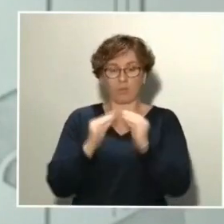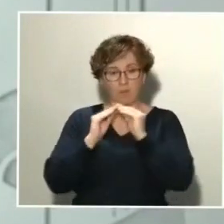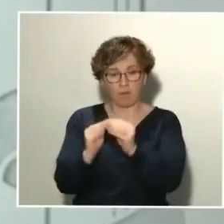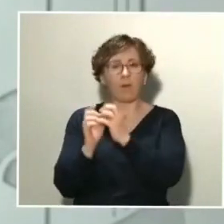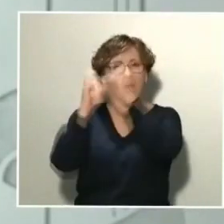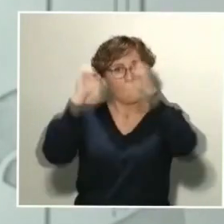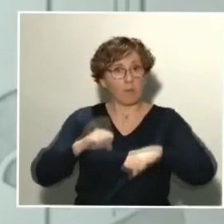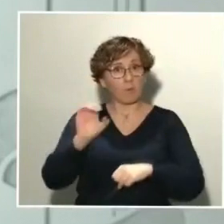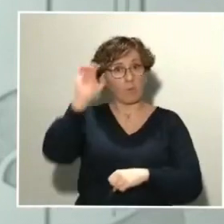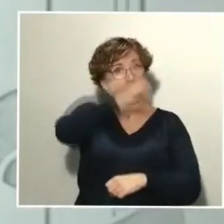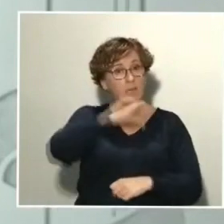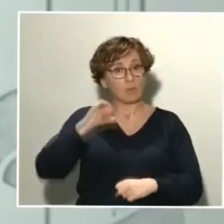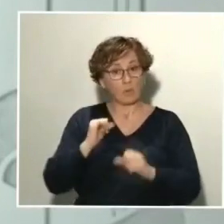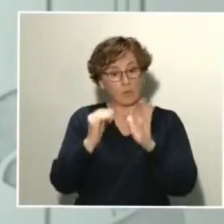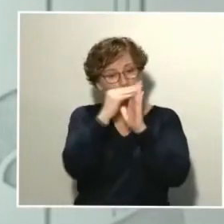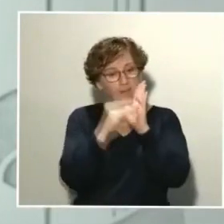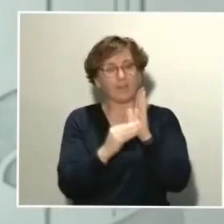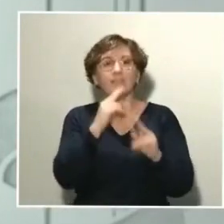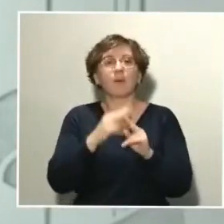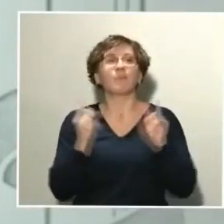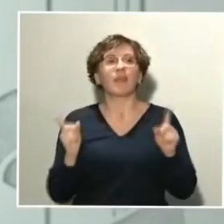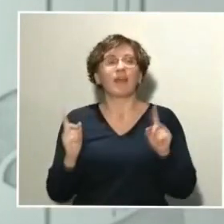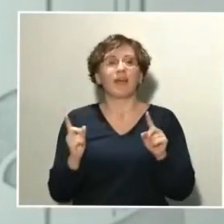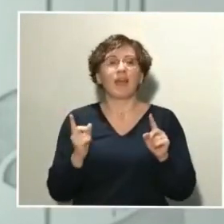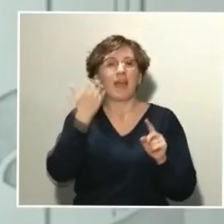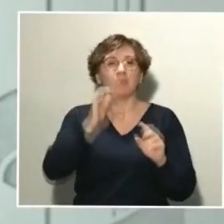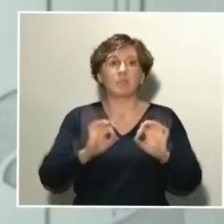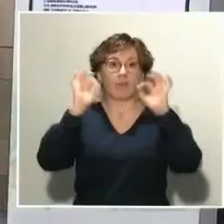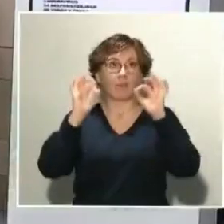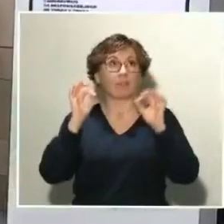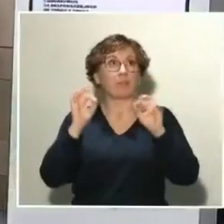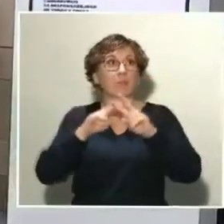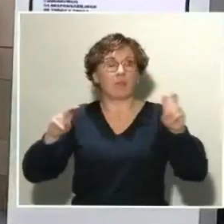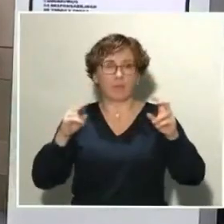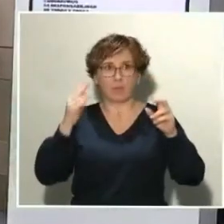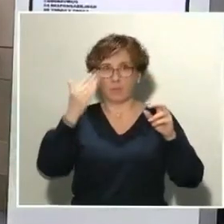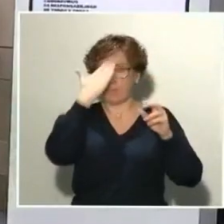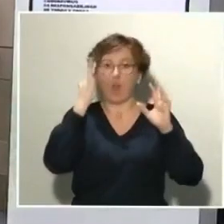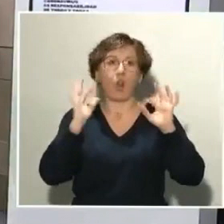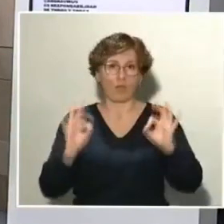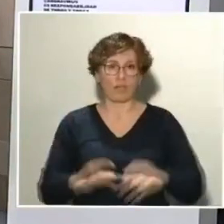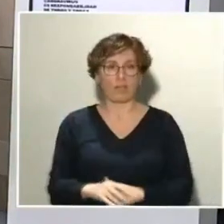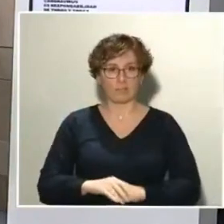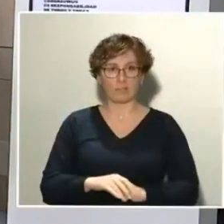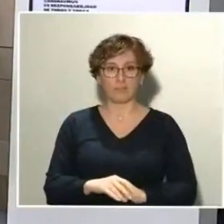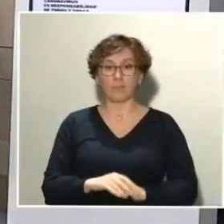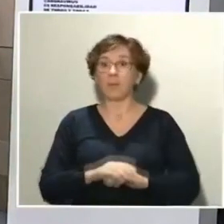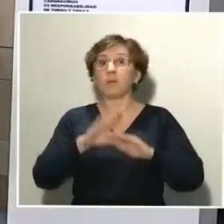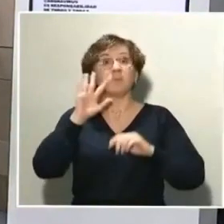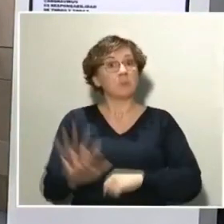de Coordinación de Alertas y Emergencias Sanitarias, Fernando Simón, en la rueda de prensa diaria del Ministerio de Sanidad.